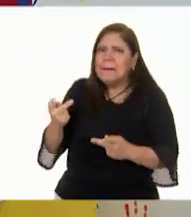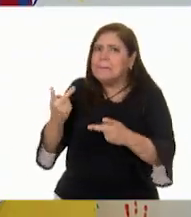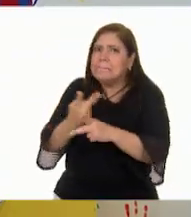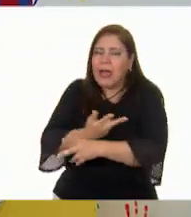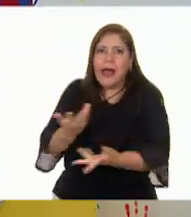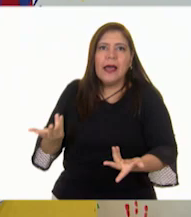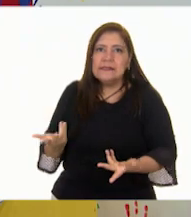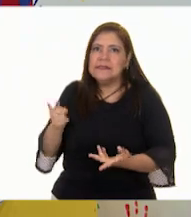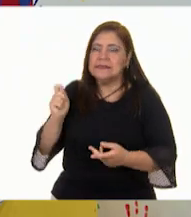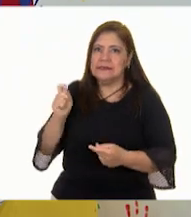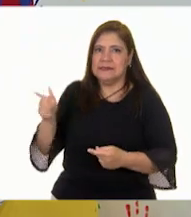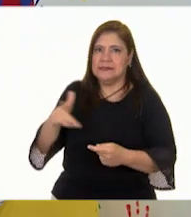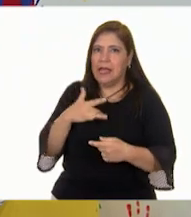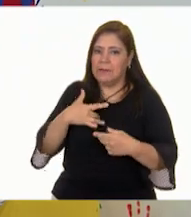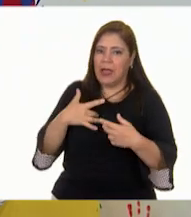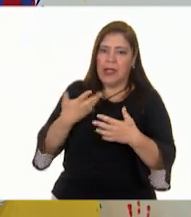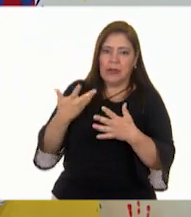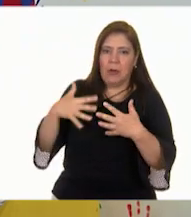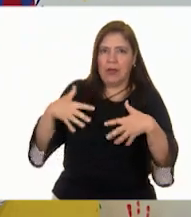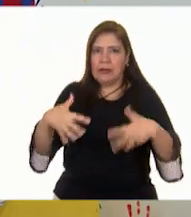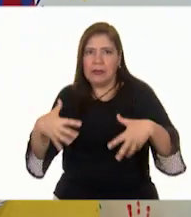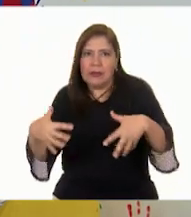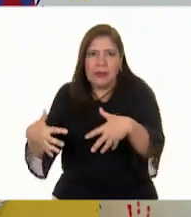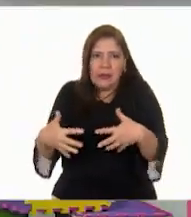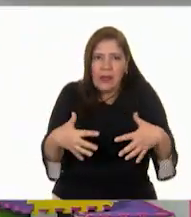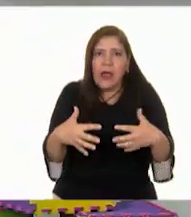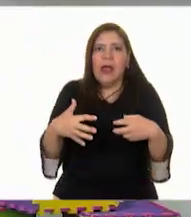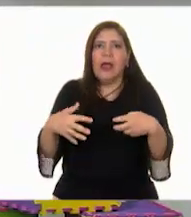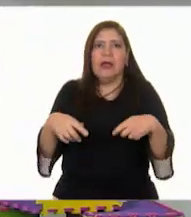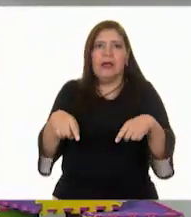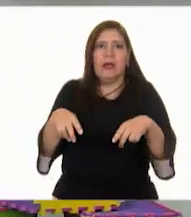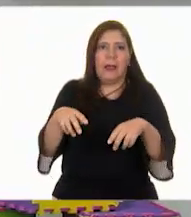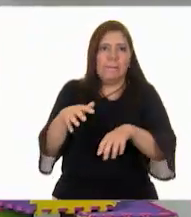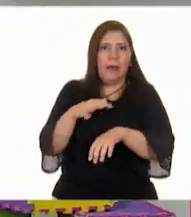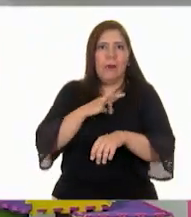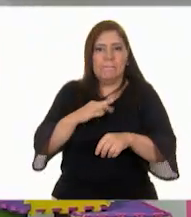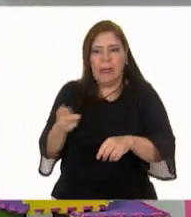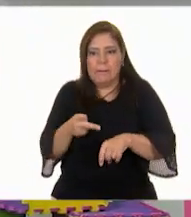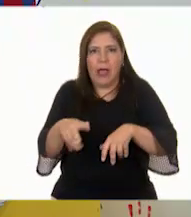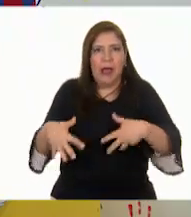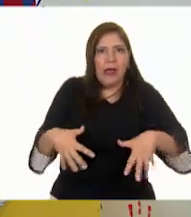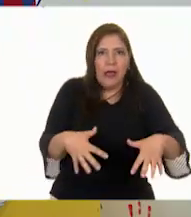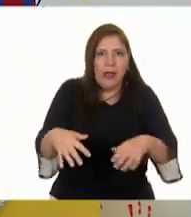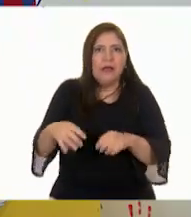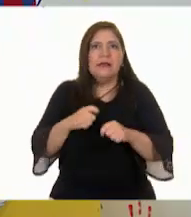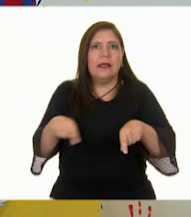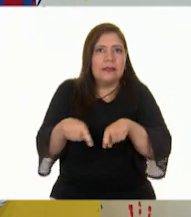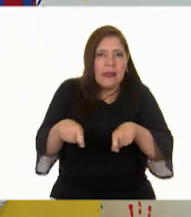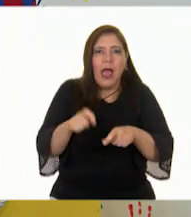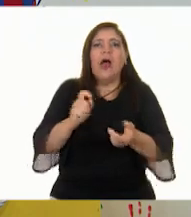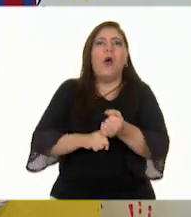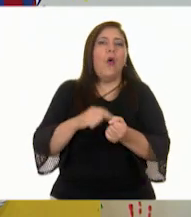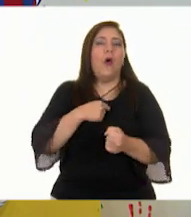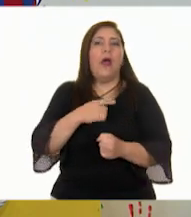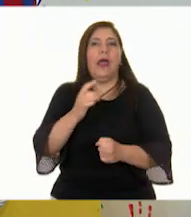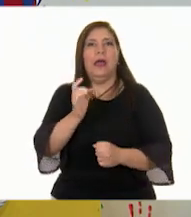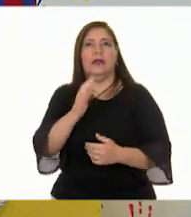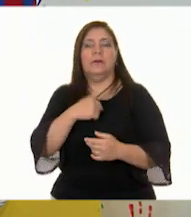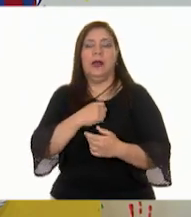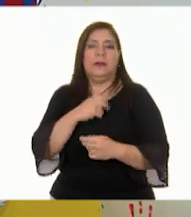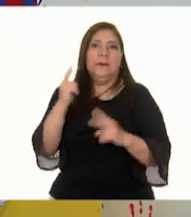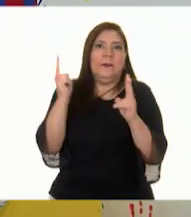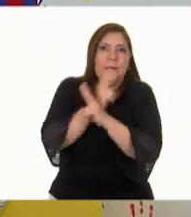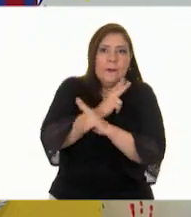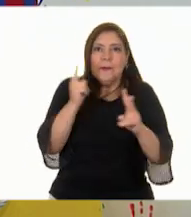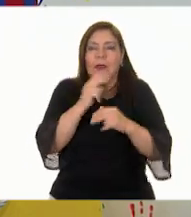¿Qué fue lo que te pasó? Te están temblando las manos y las piernas. Además, tu respiración está bien acelerada y además está